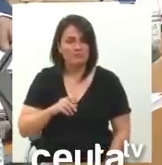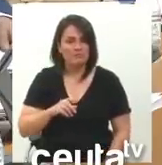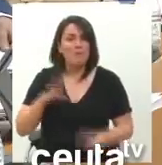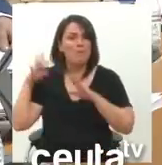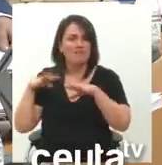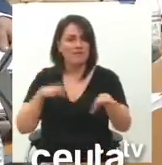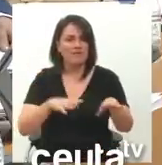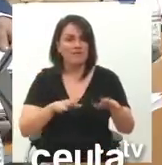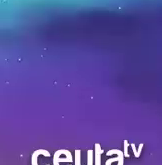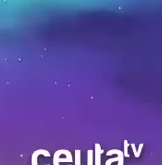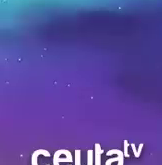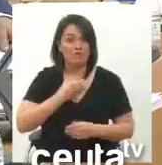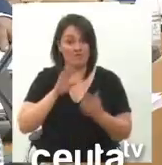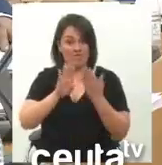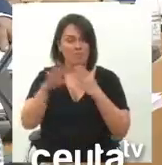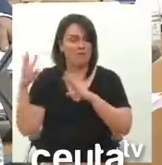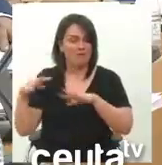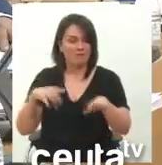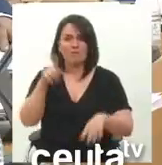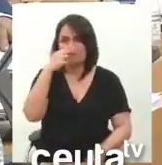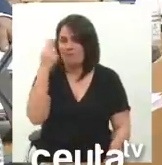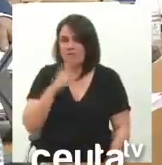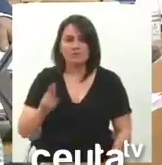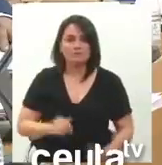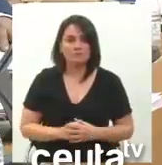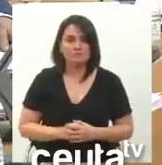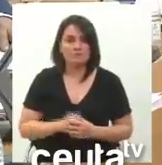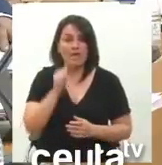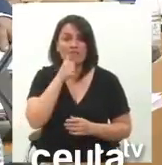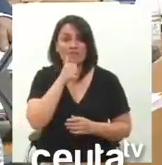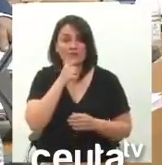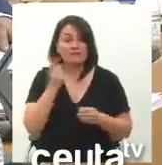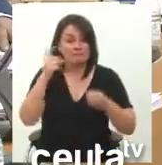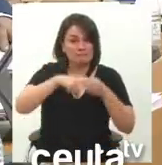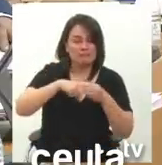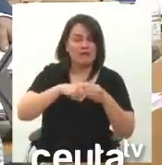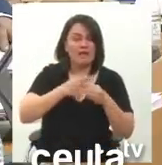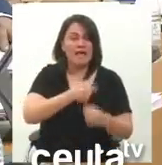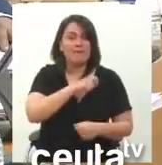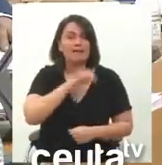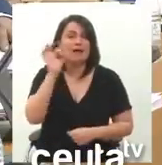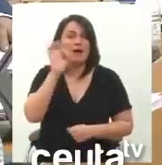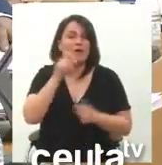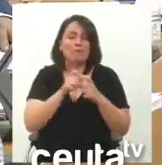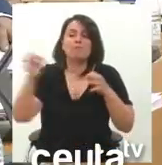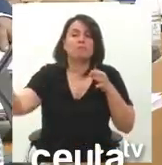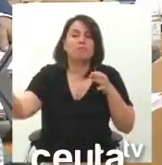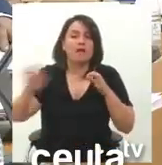¿Eso es Ceuta? ¿Qué es esto? ¿Es parte de España? ¿O es un territorio de ultramar en la que gobierna un cacique?